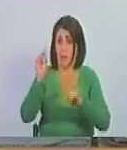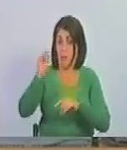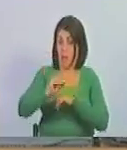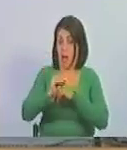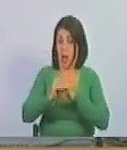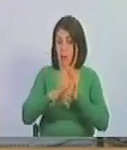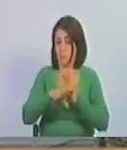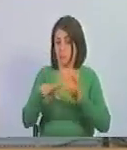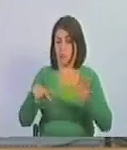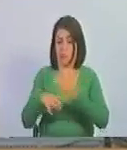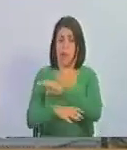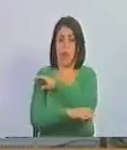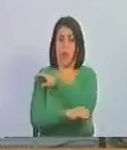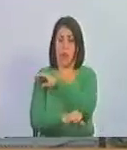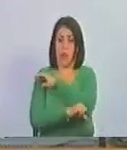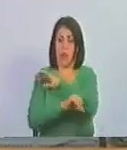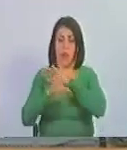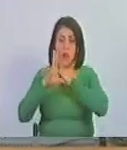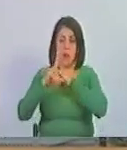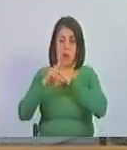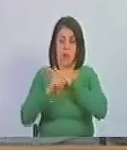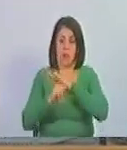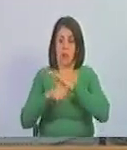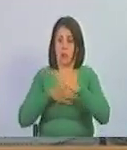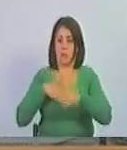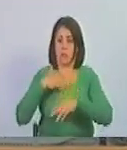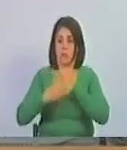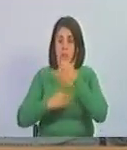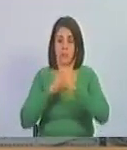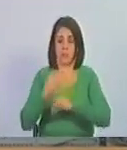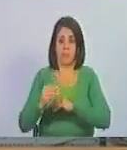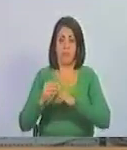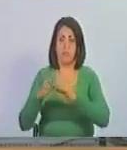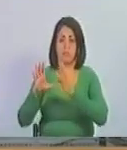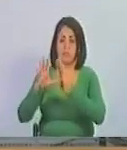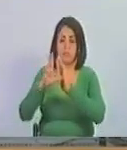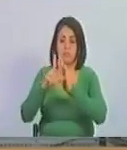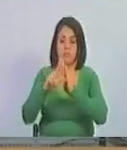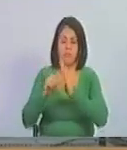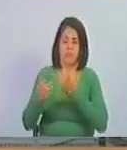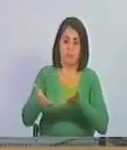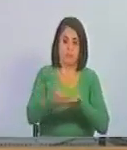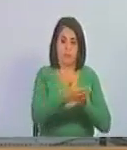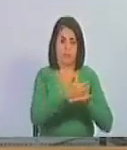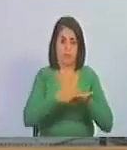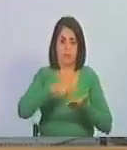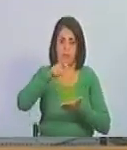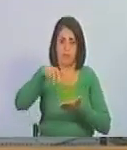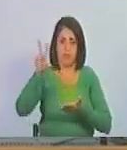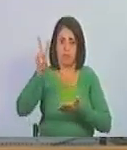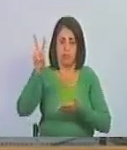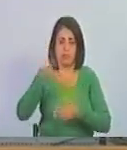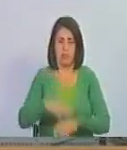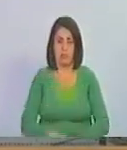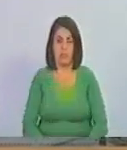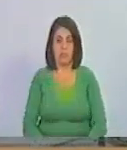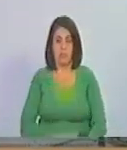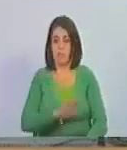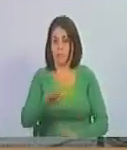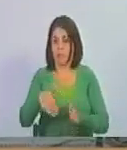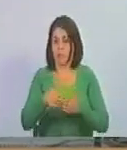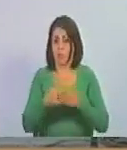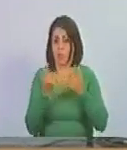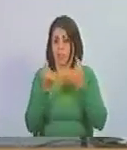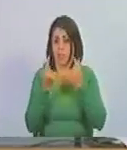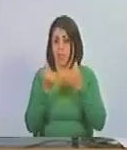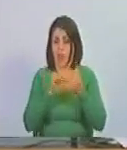ladrón. Es el que se atrevió a sustraerle a los venezolanos todos los